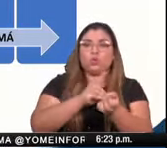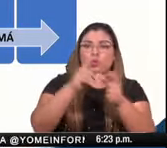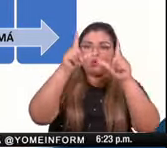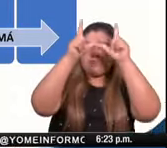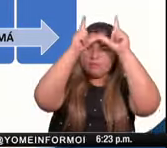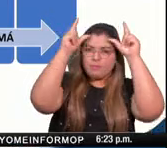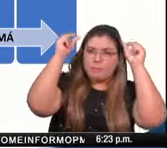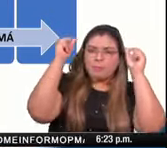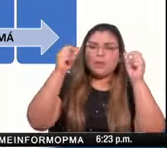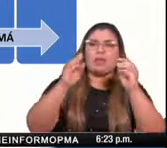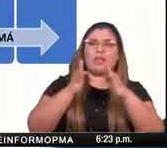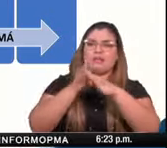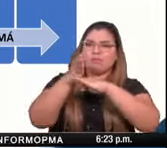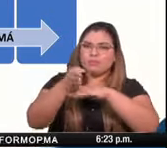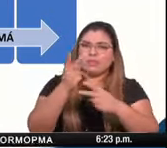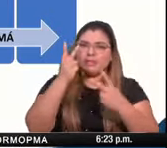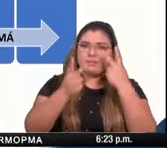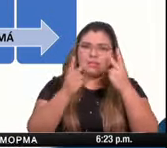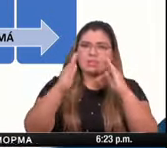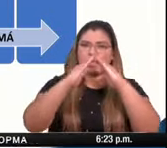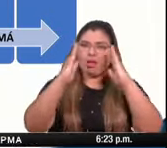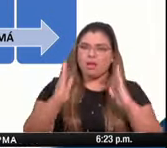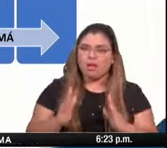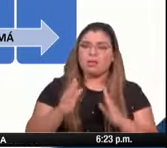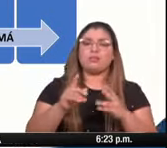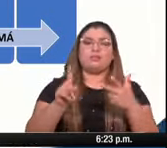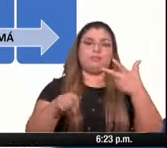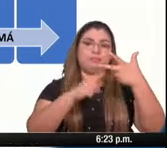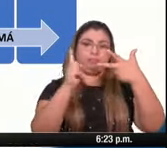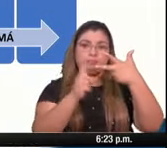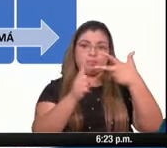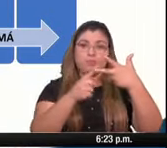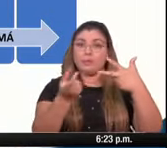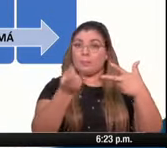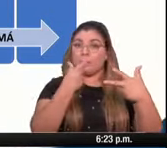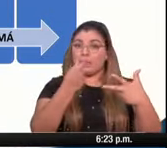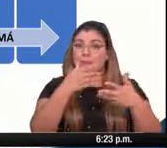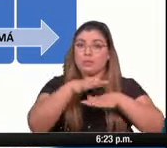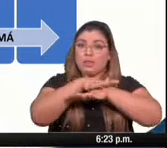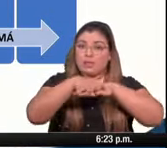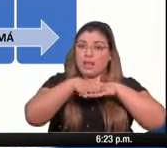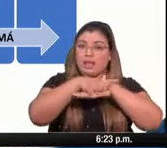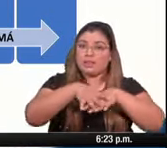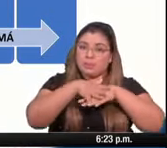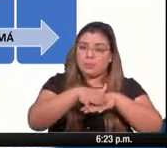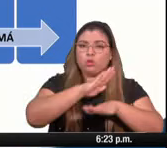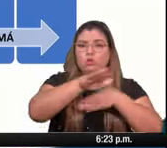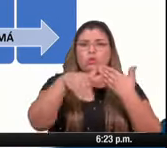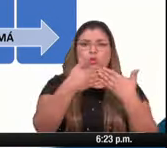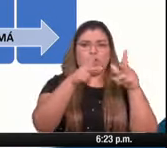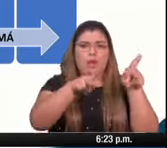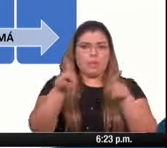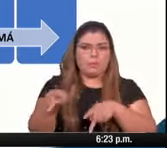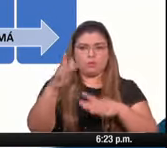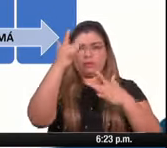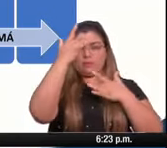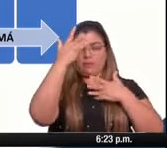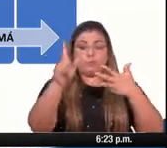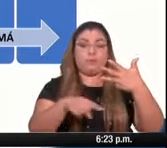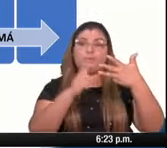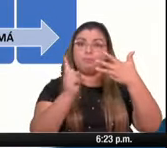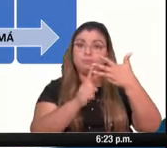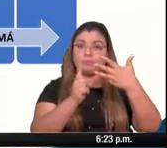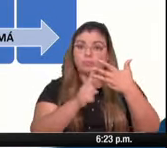últimas semanas de junio el tratamiento a todos los afectados el aislamiento y el